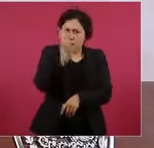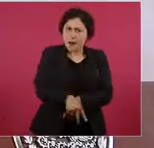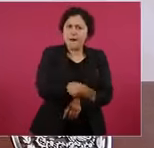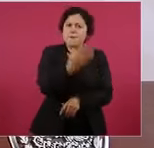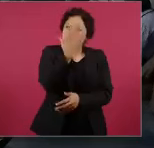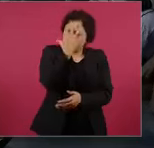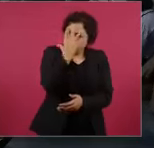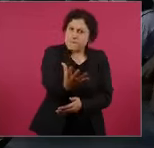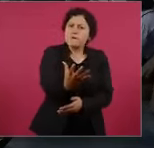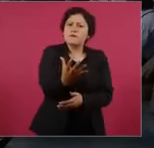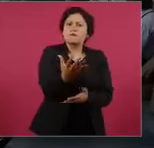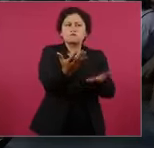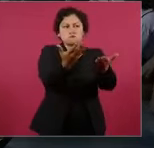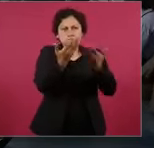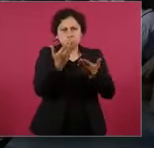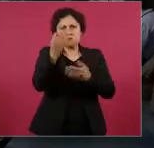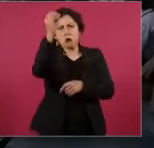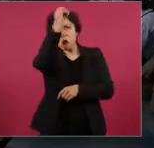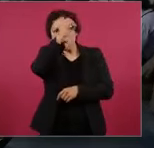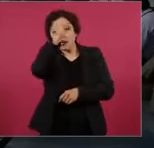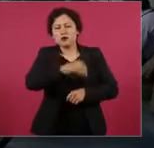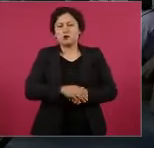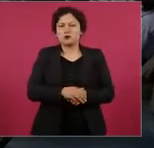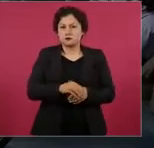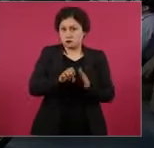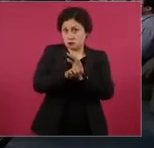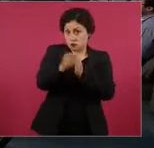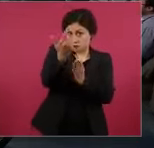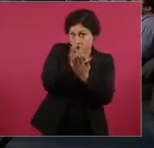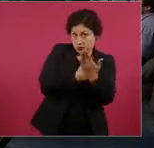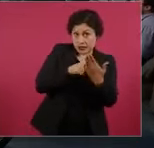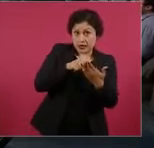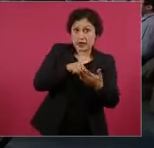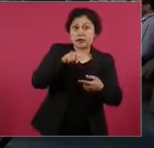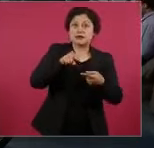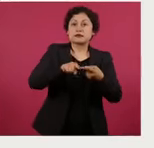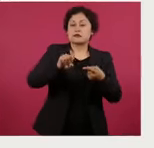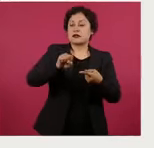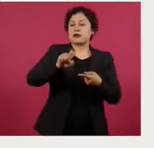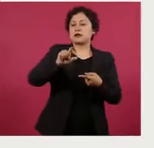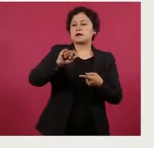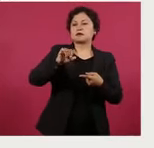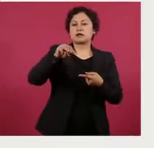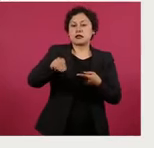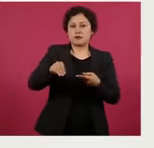Entonces, Carlos Slim, quiero su opinión,